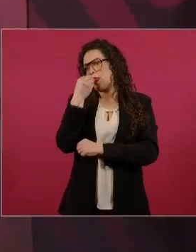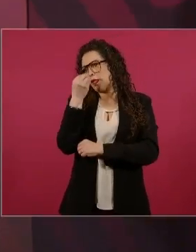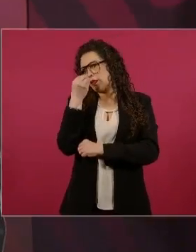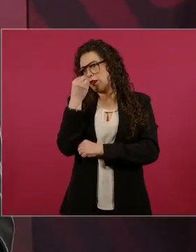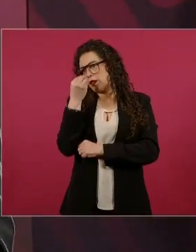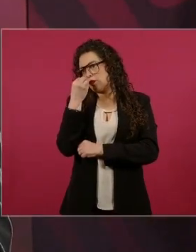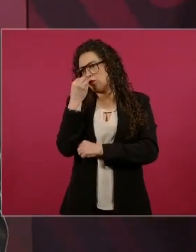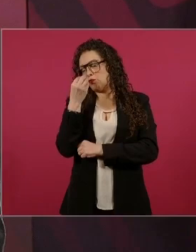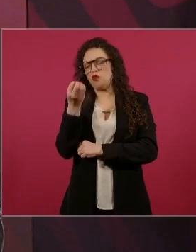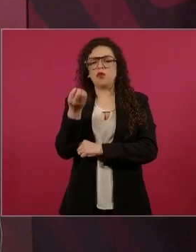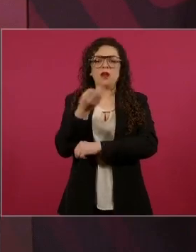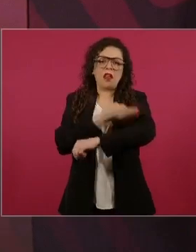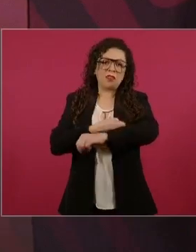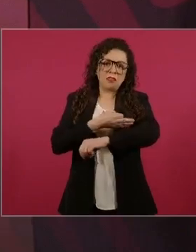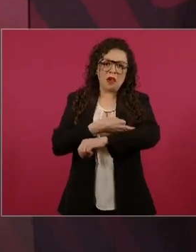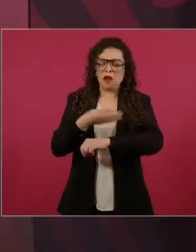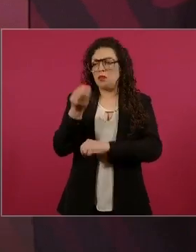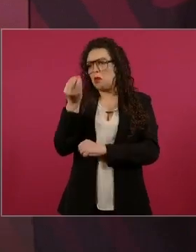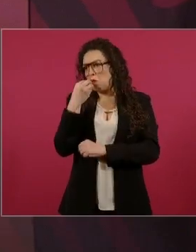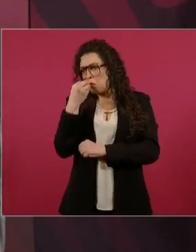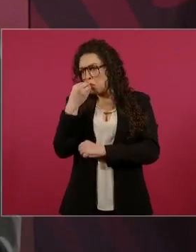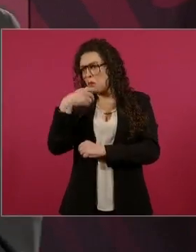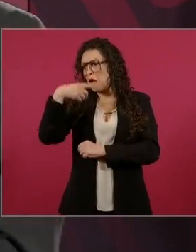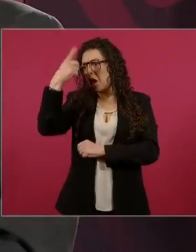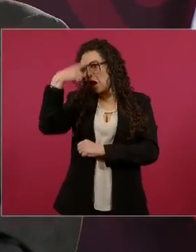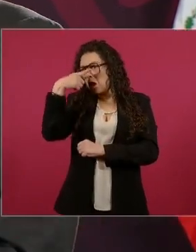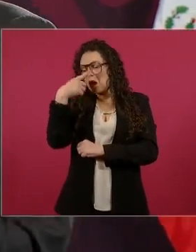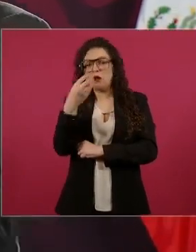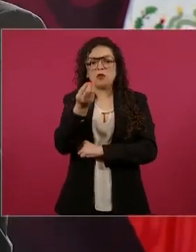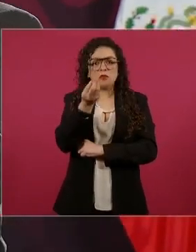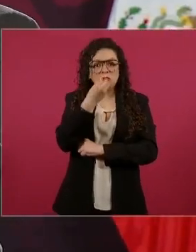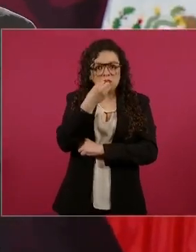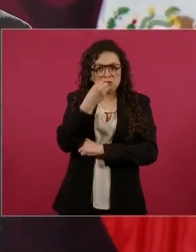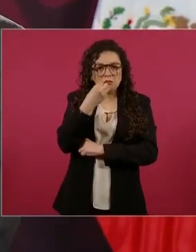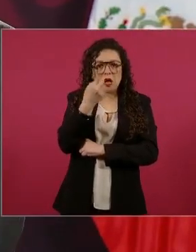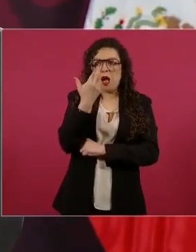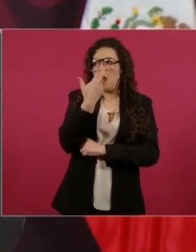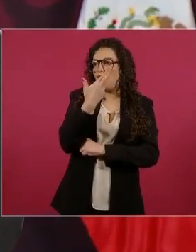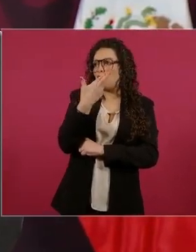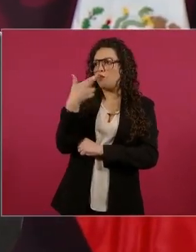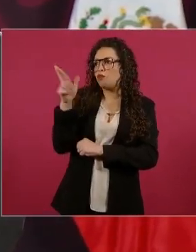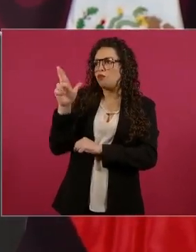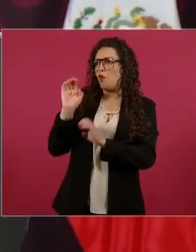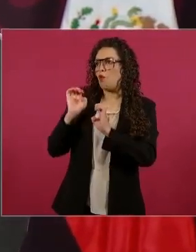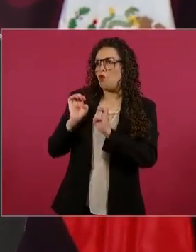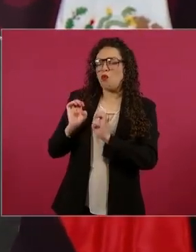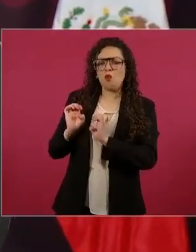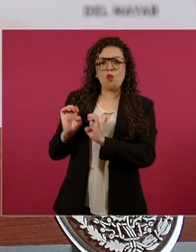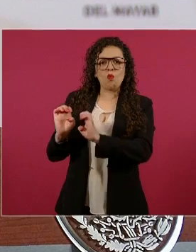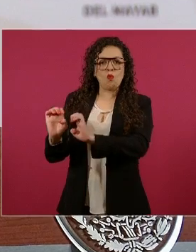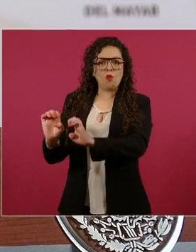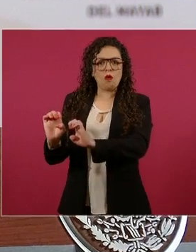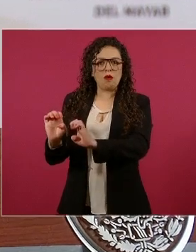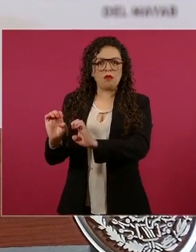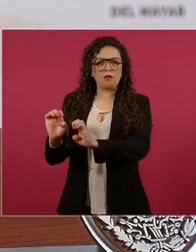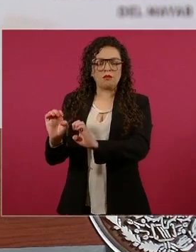cenas. Hablando de cenas, acuérdense lo que pasó hace poco,